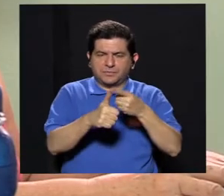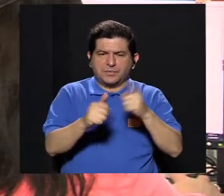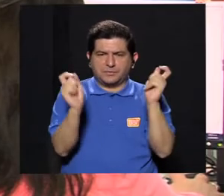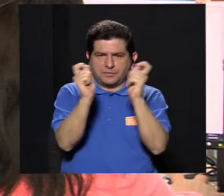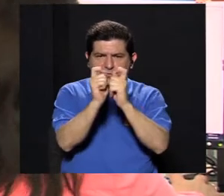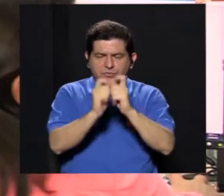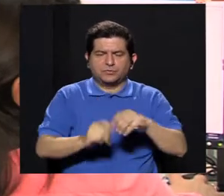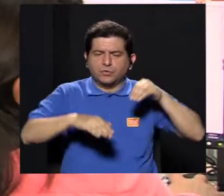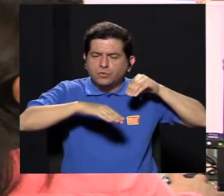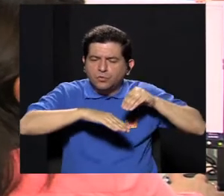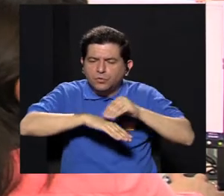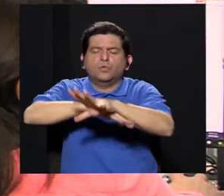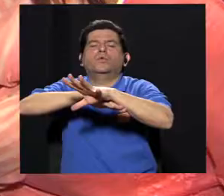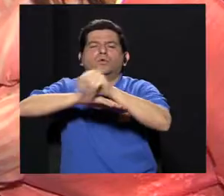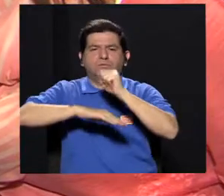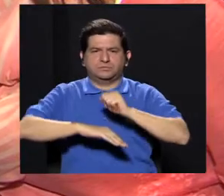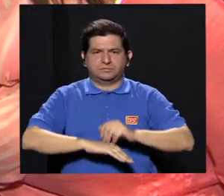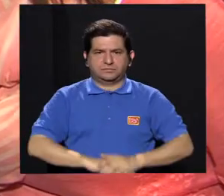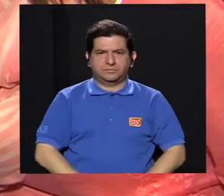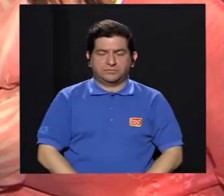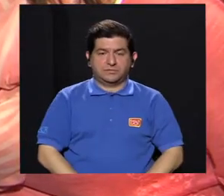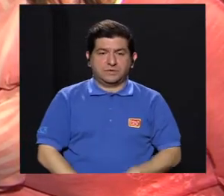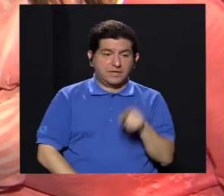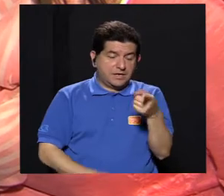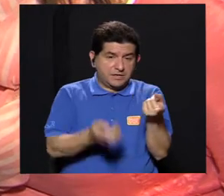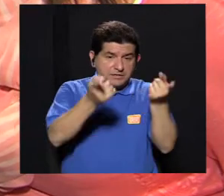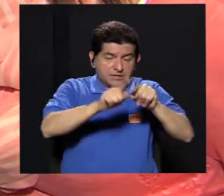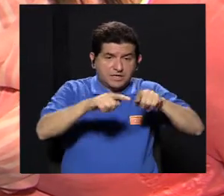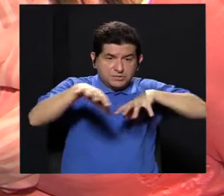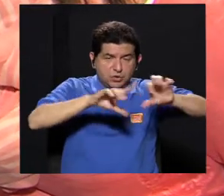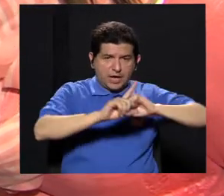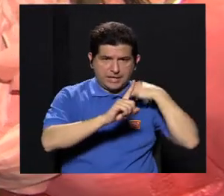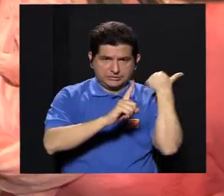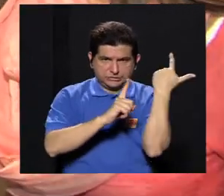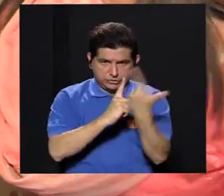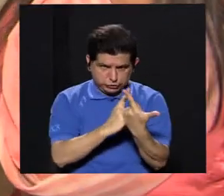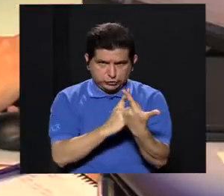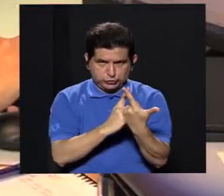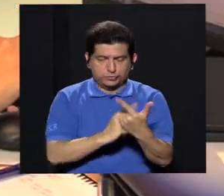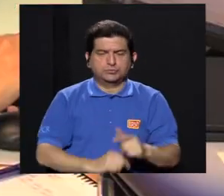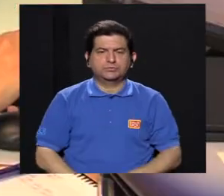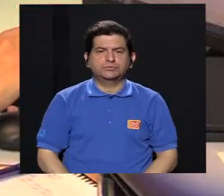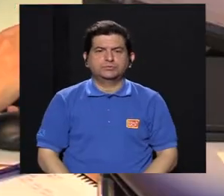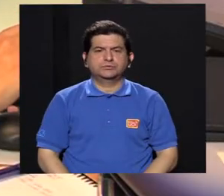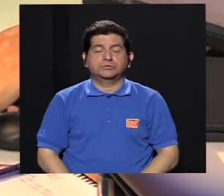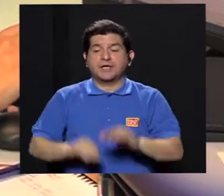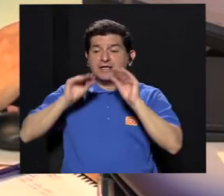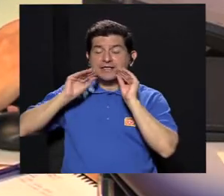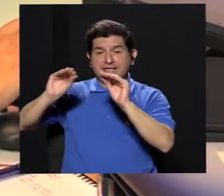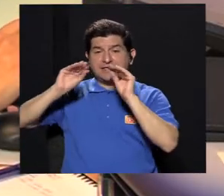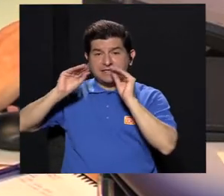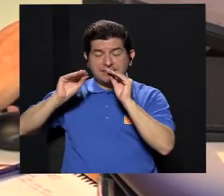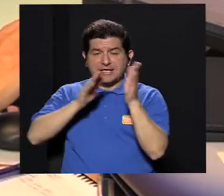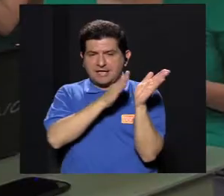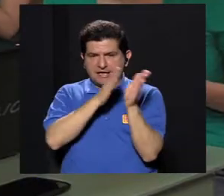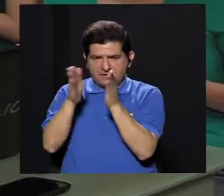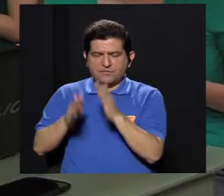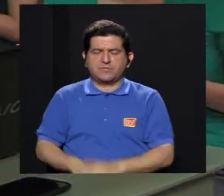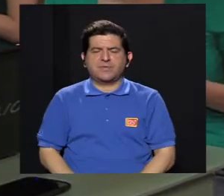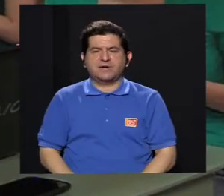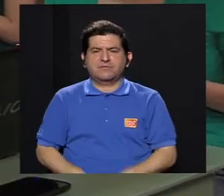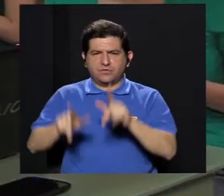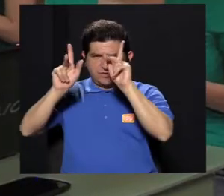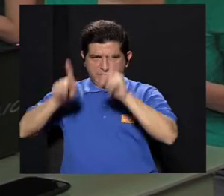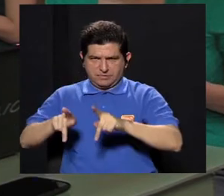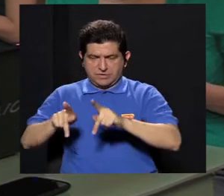investigación, como base para incidencia, en la parte de acción social, y que la